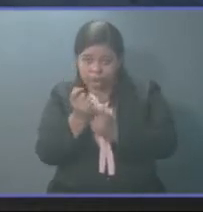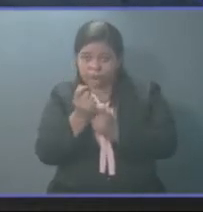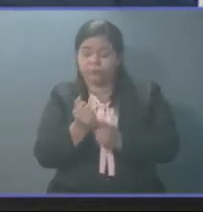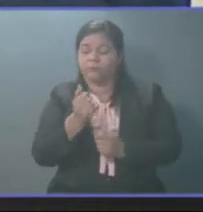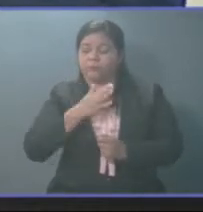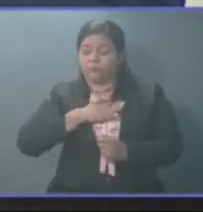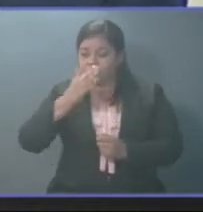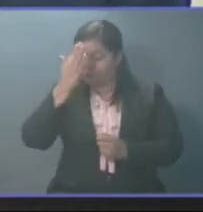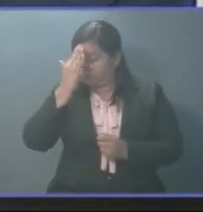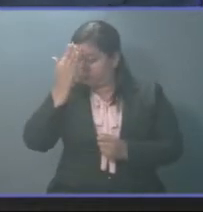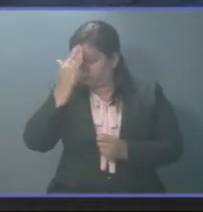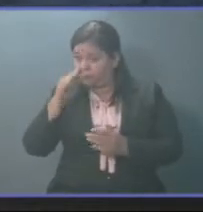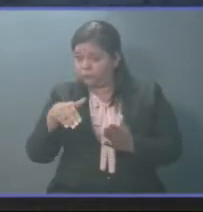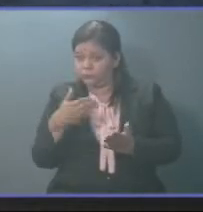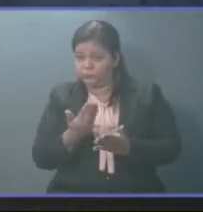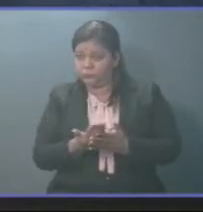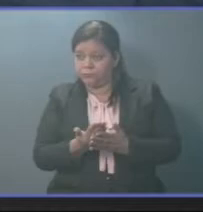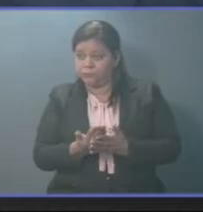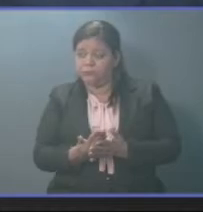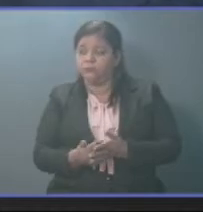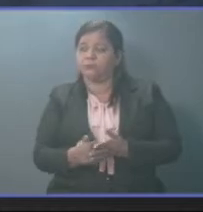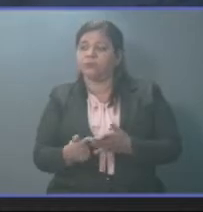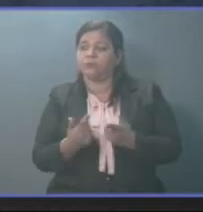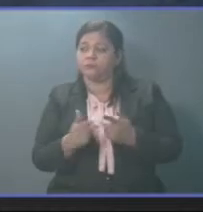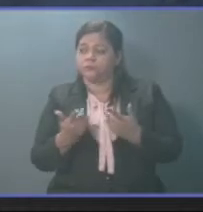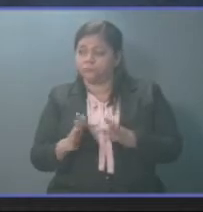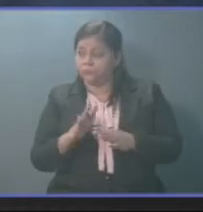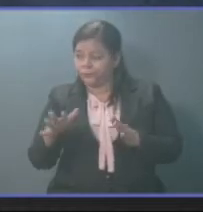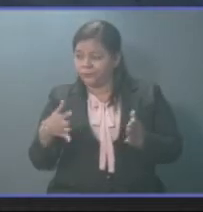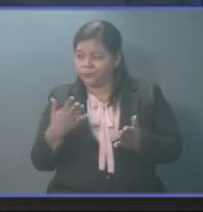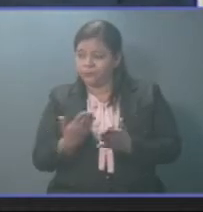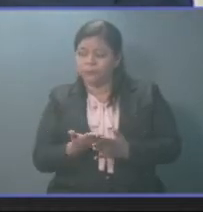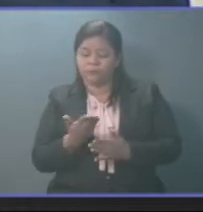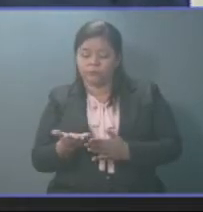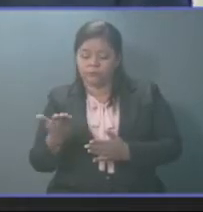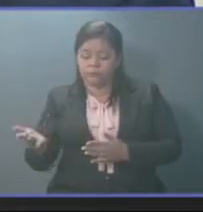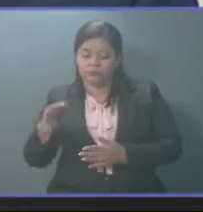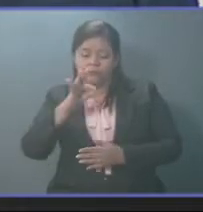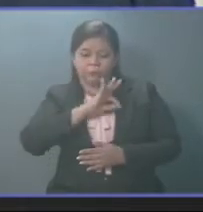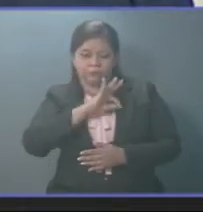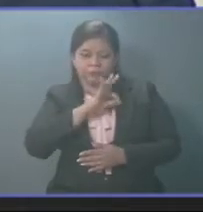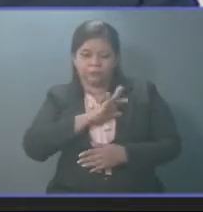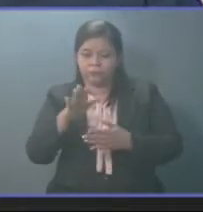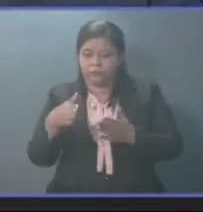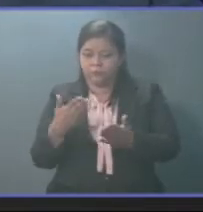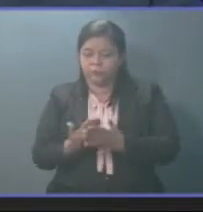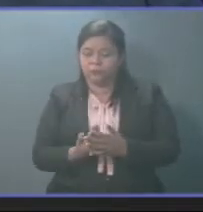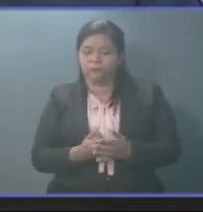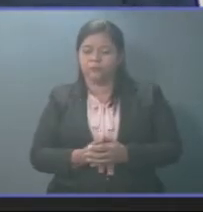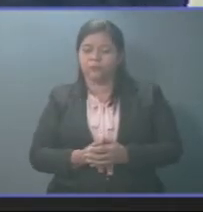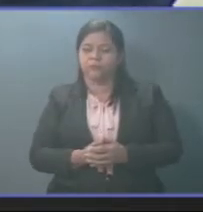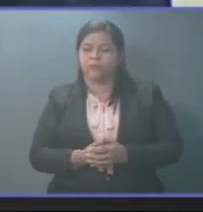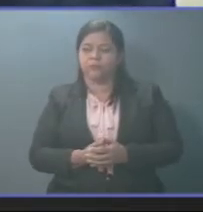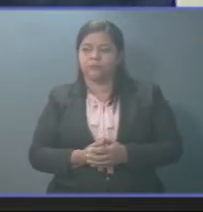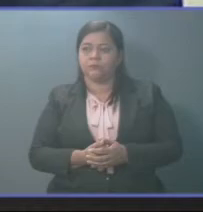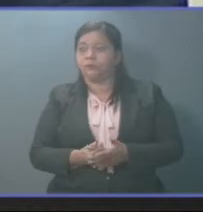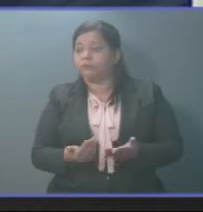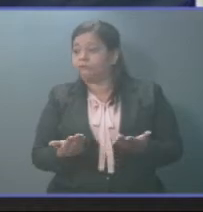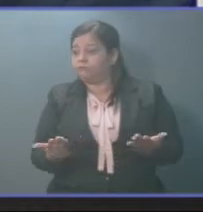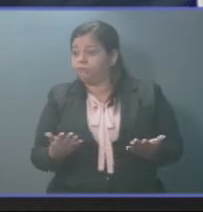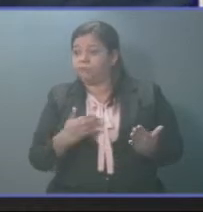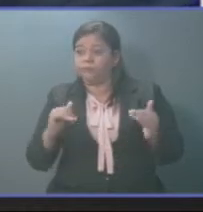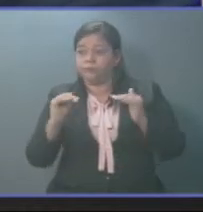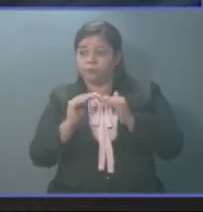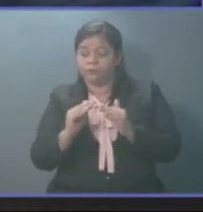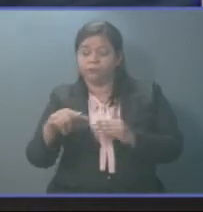reactivación del parque cafetero y todas las bondades y beneficios que esta tiene. Pero también ellos